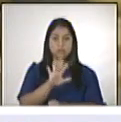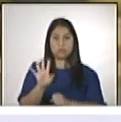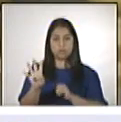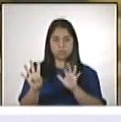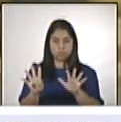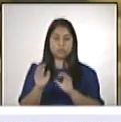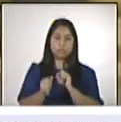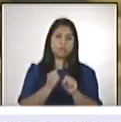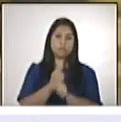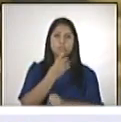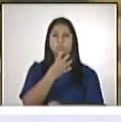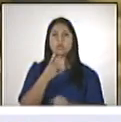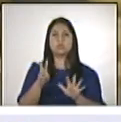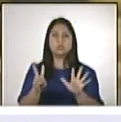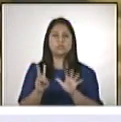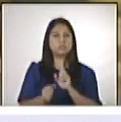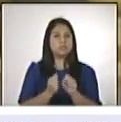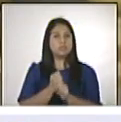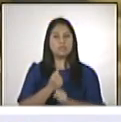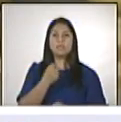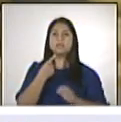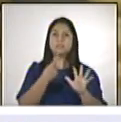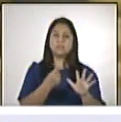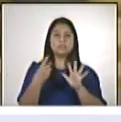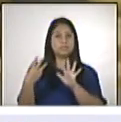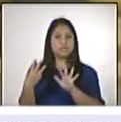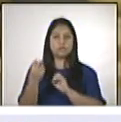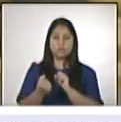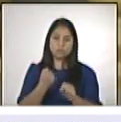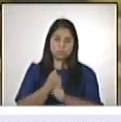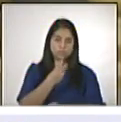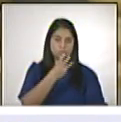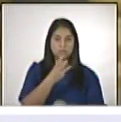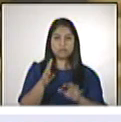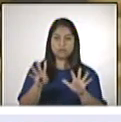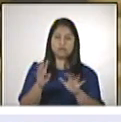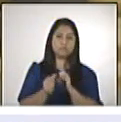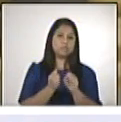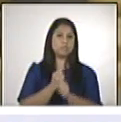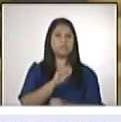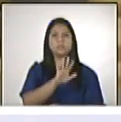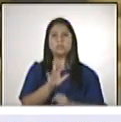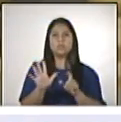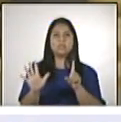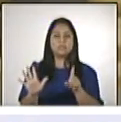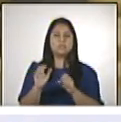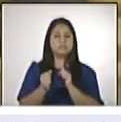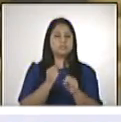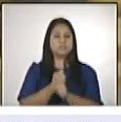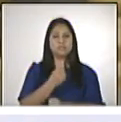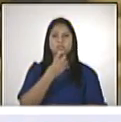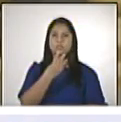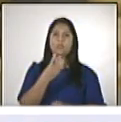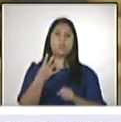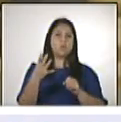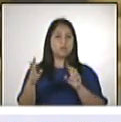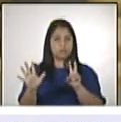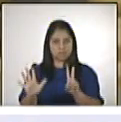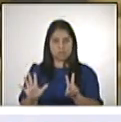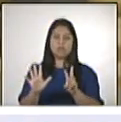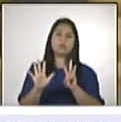47, 68, 39, 56, 48 y 60 años.